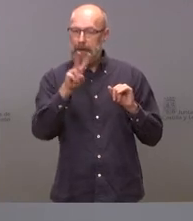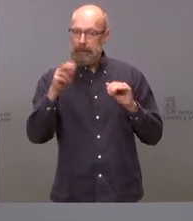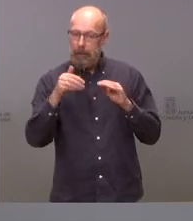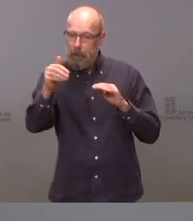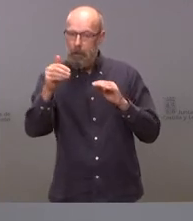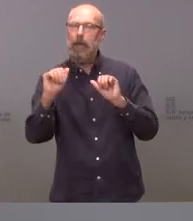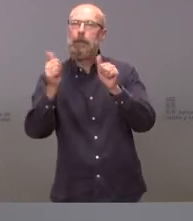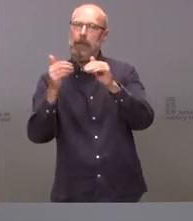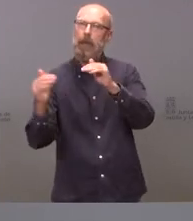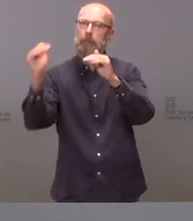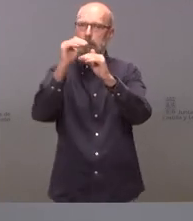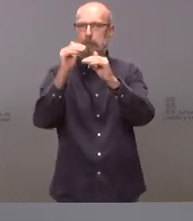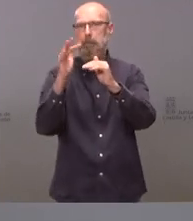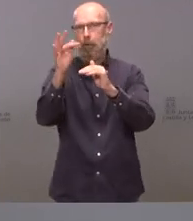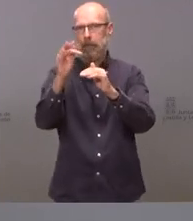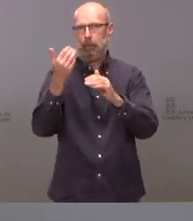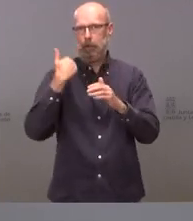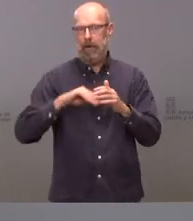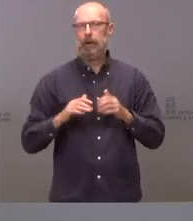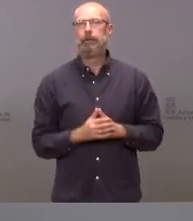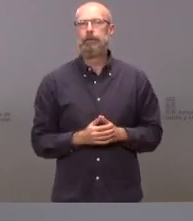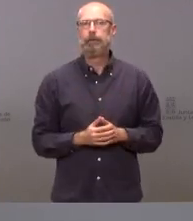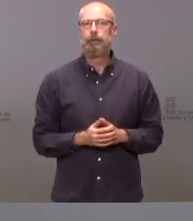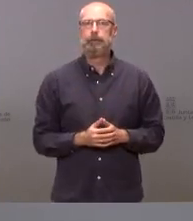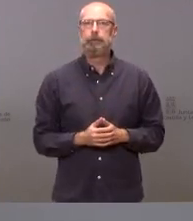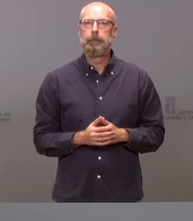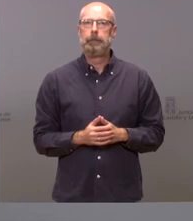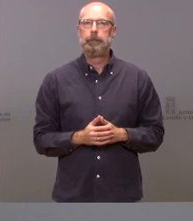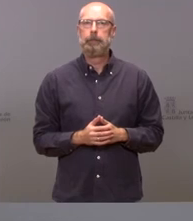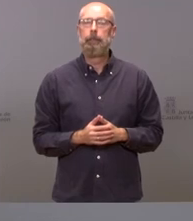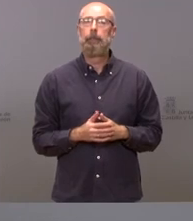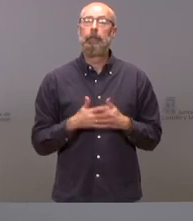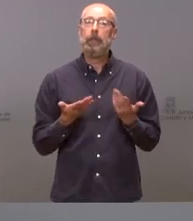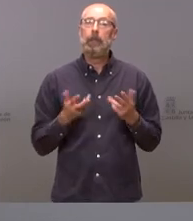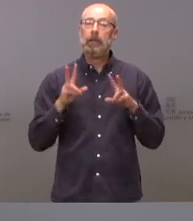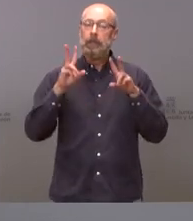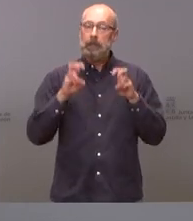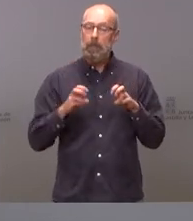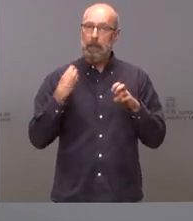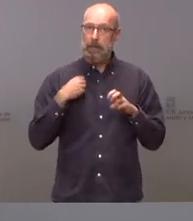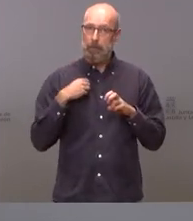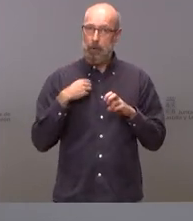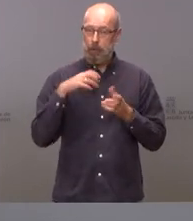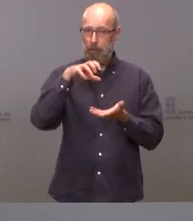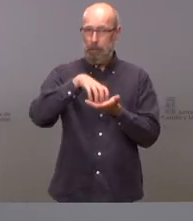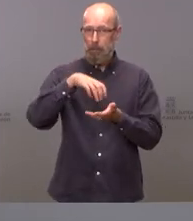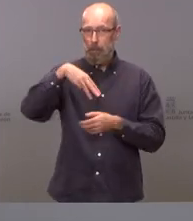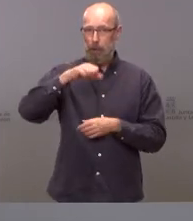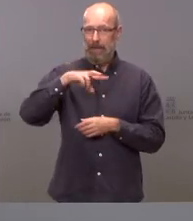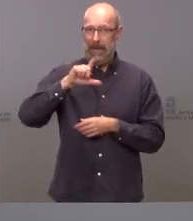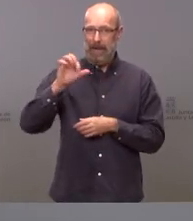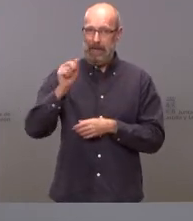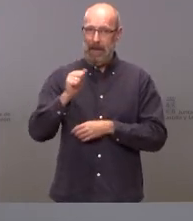el nivel de PIB que tuvimos en el año 19 con carácter previo a la pandemia en relación con Montelarreina este año tenemos una cantidad en el